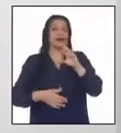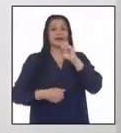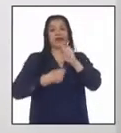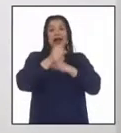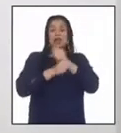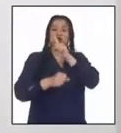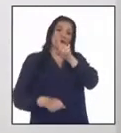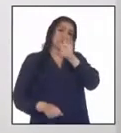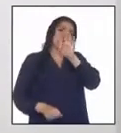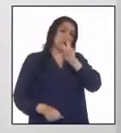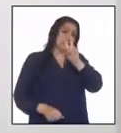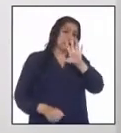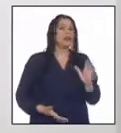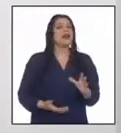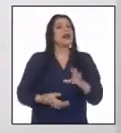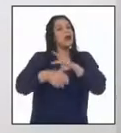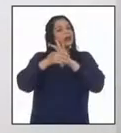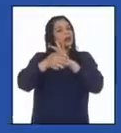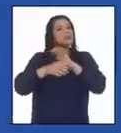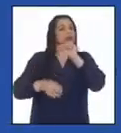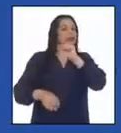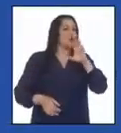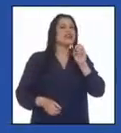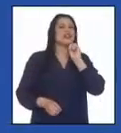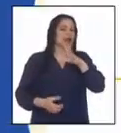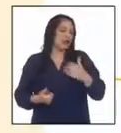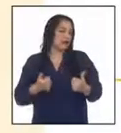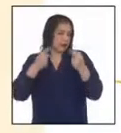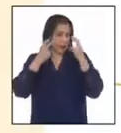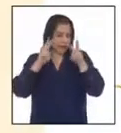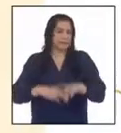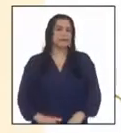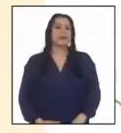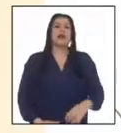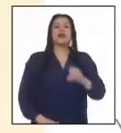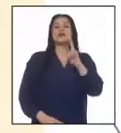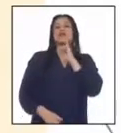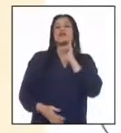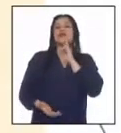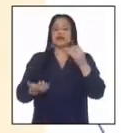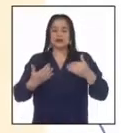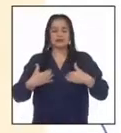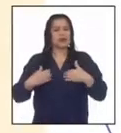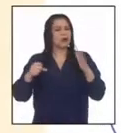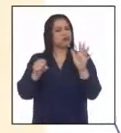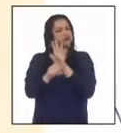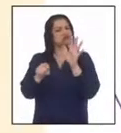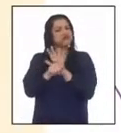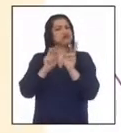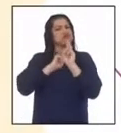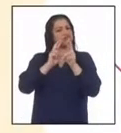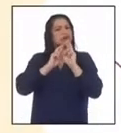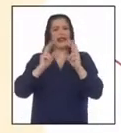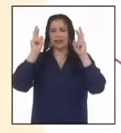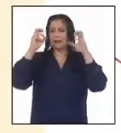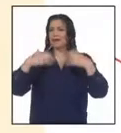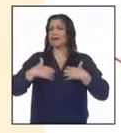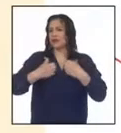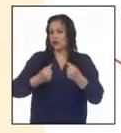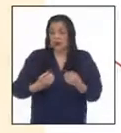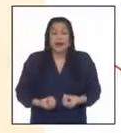el doctor Sebastián Lorente mencionó que Los Estados Unidos tienen plenamente resuelta su cuestión sanitaria.